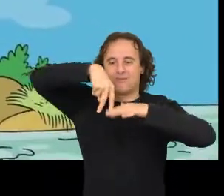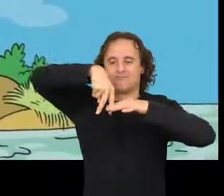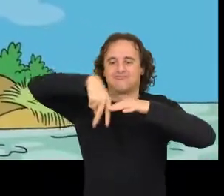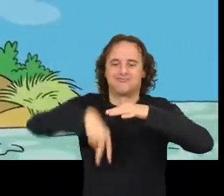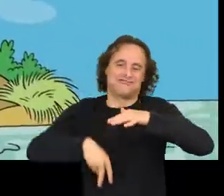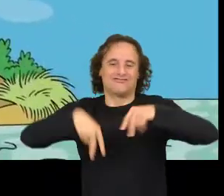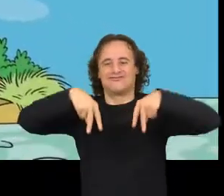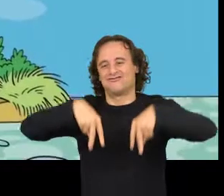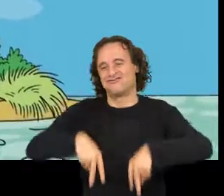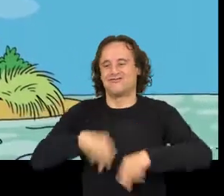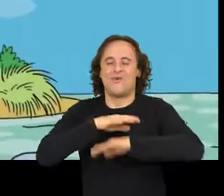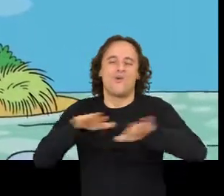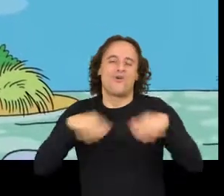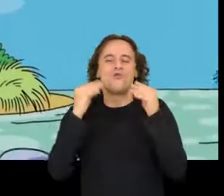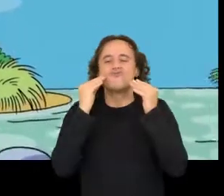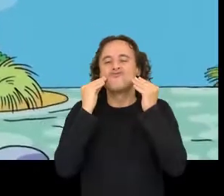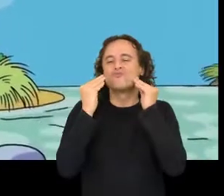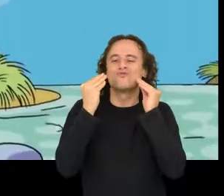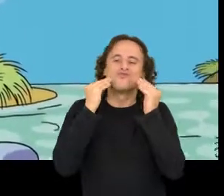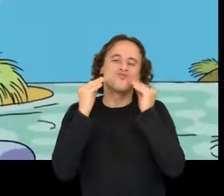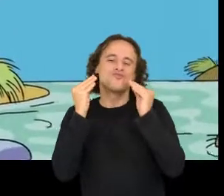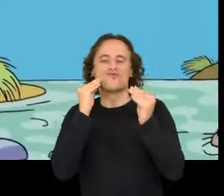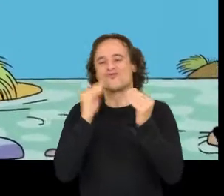Bañaronse E vicaronse moito